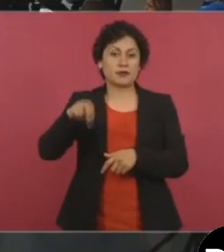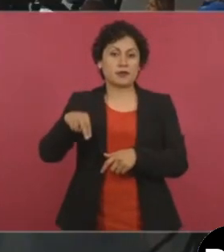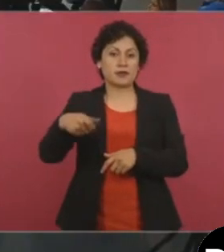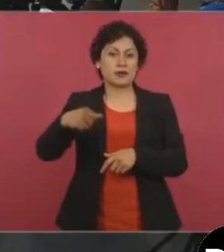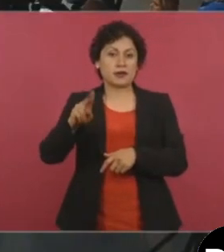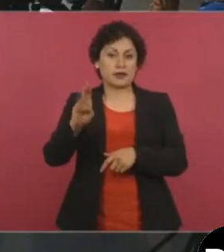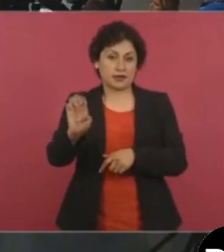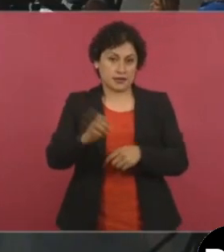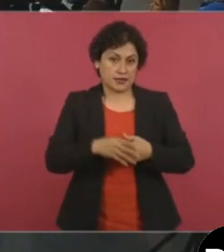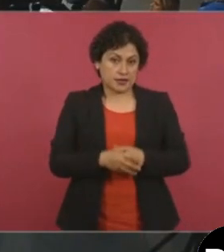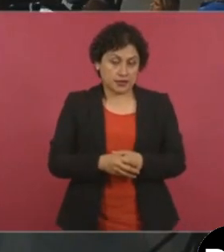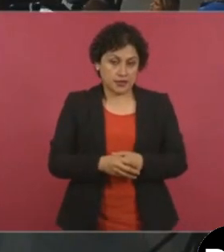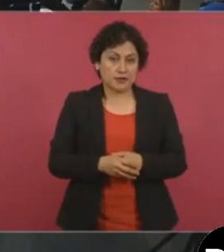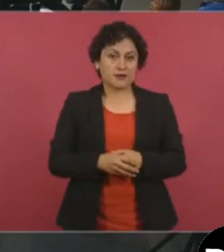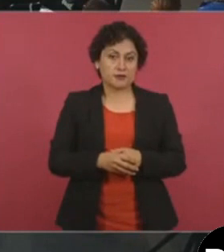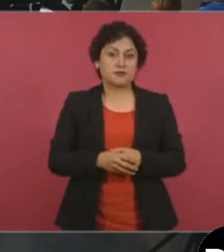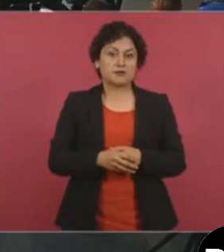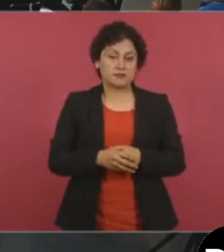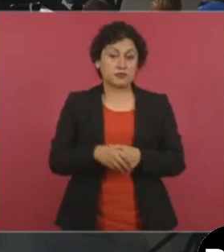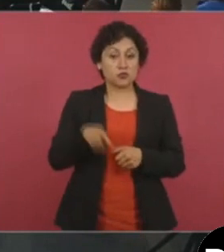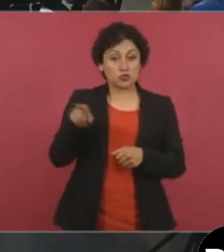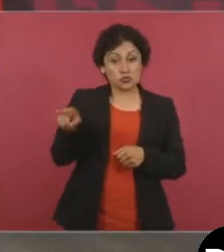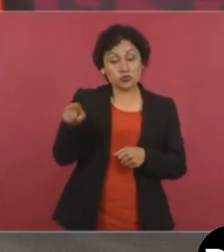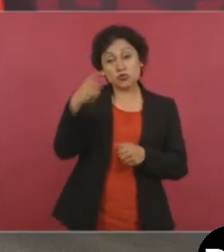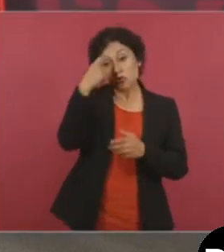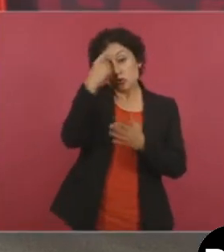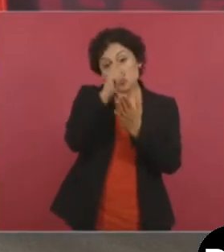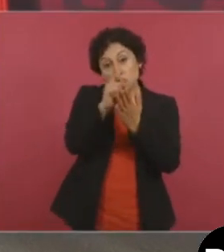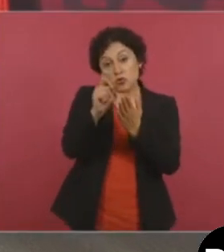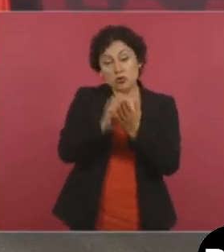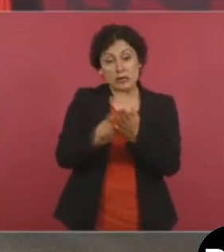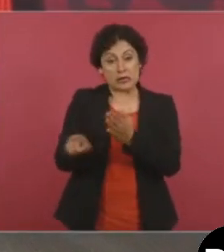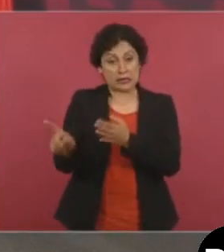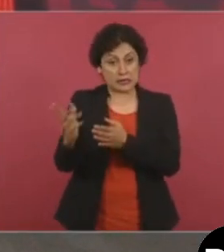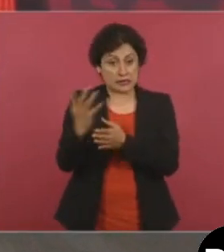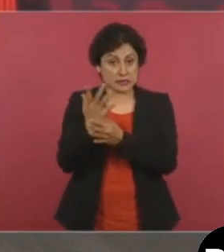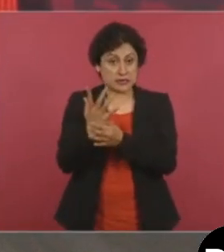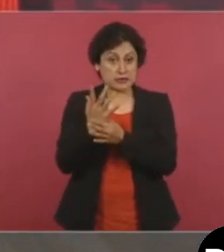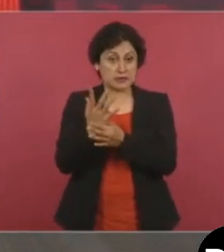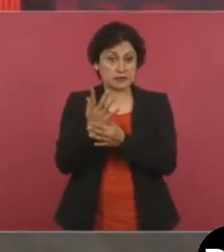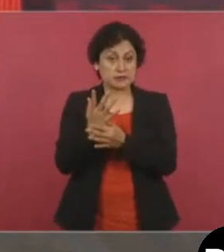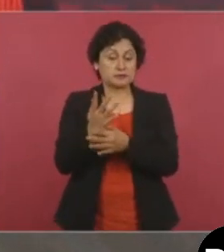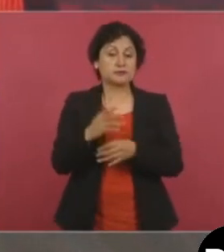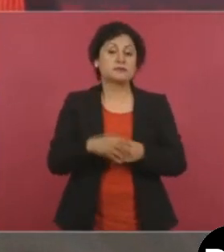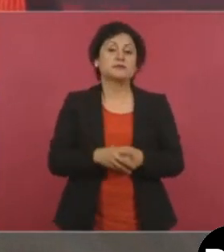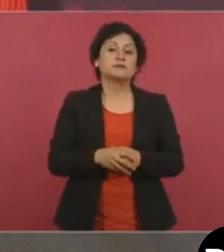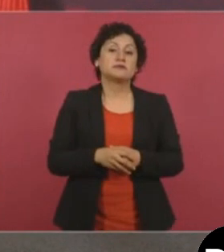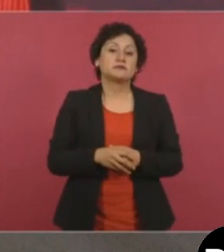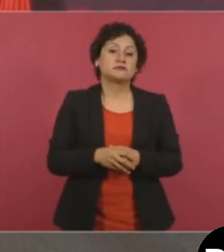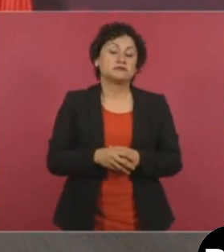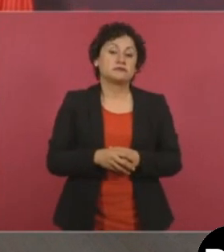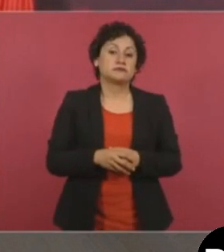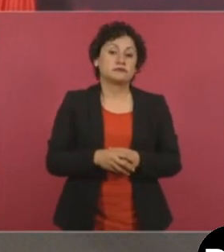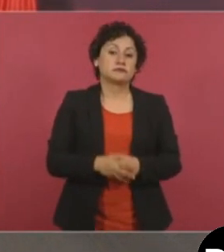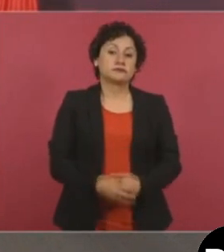También su escrito, seguramente alguien que